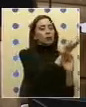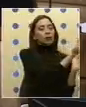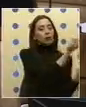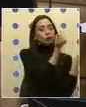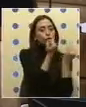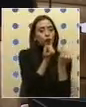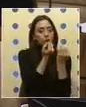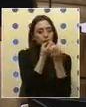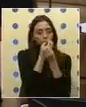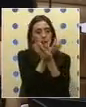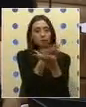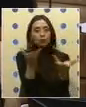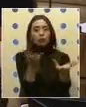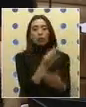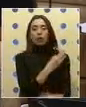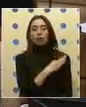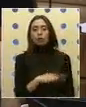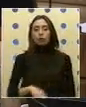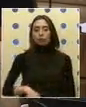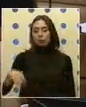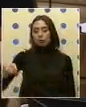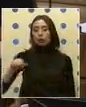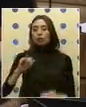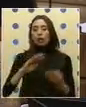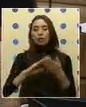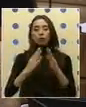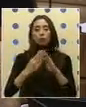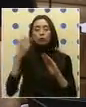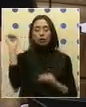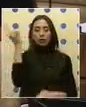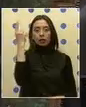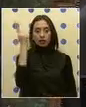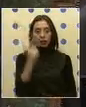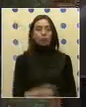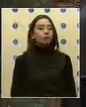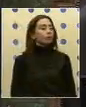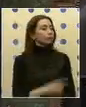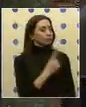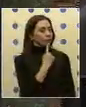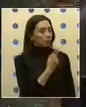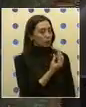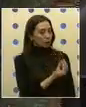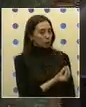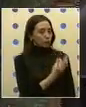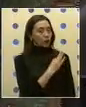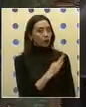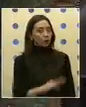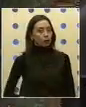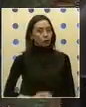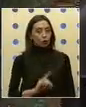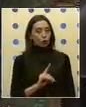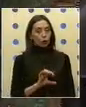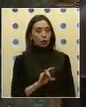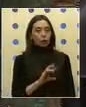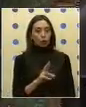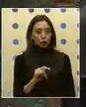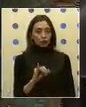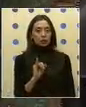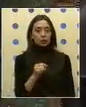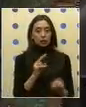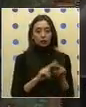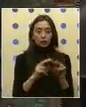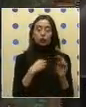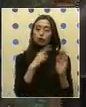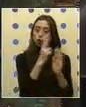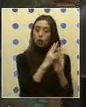comunicarla a los parlamentarios y a la comunidad en general. Muy bien, diputado Durresti, lo vamos a hacer. Yo